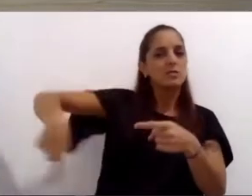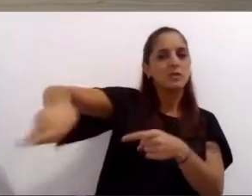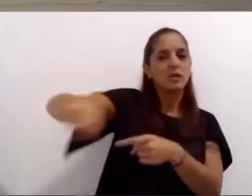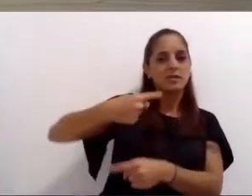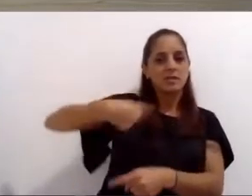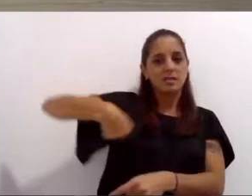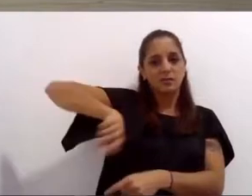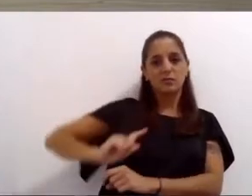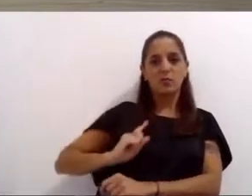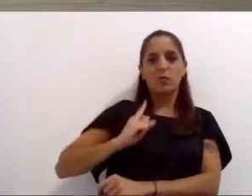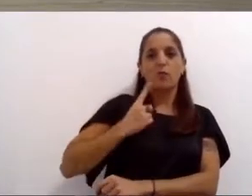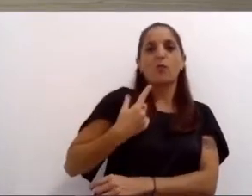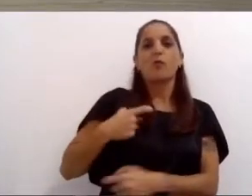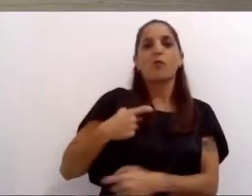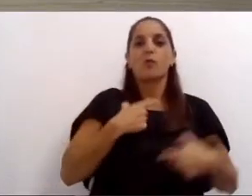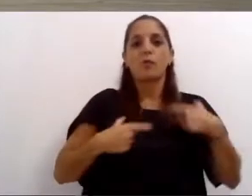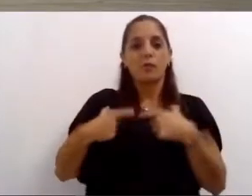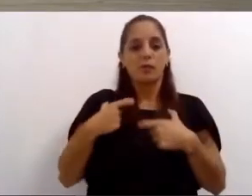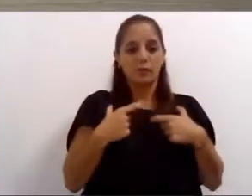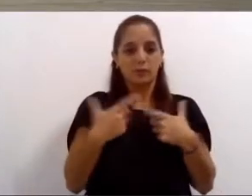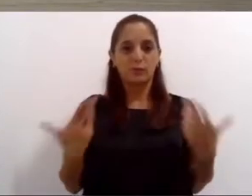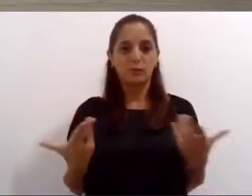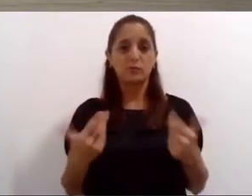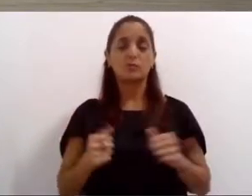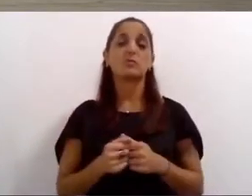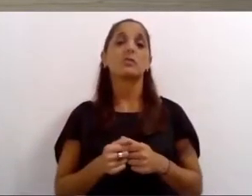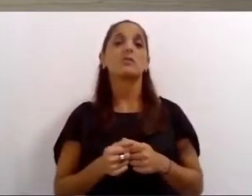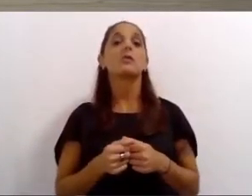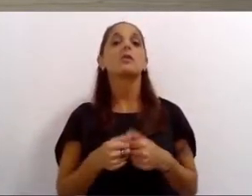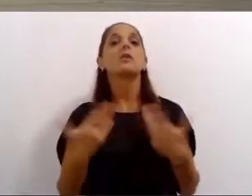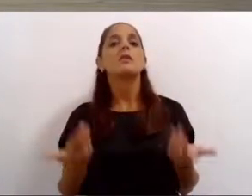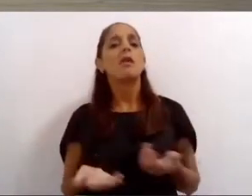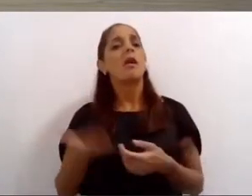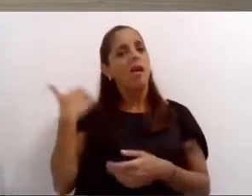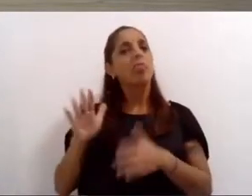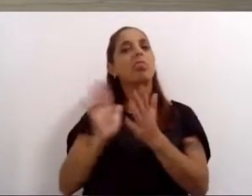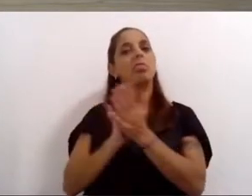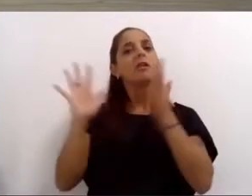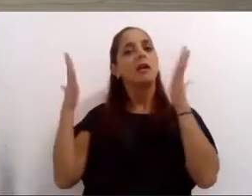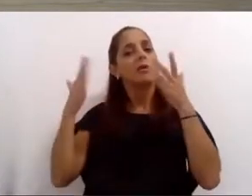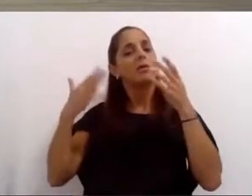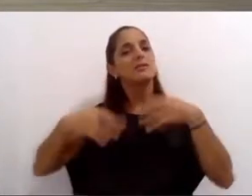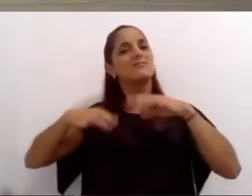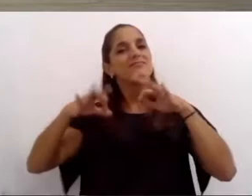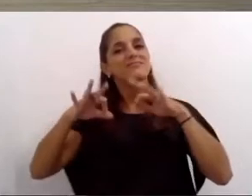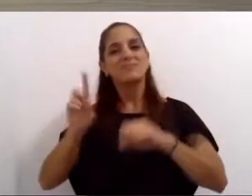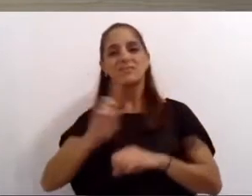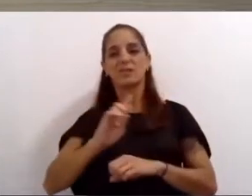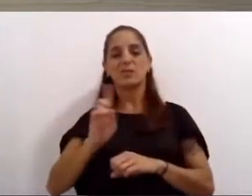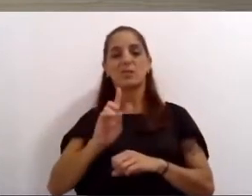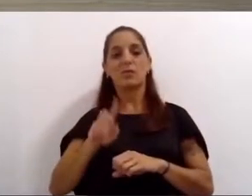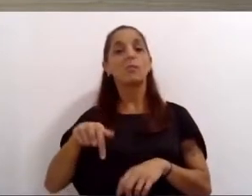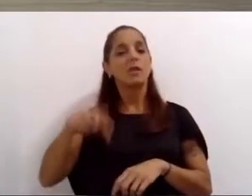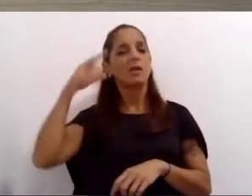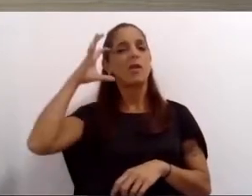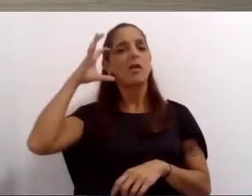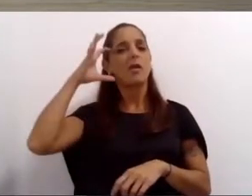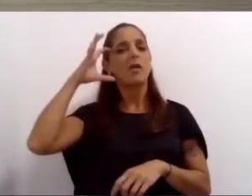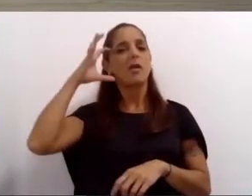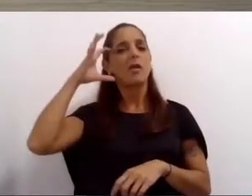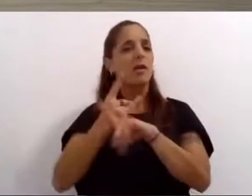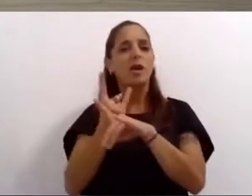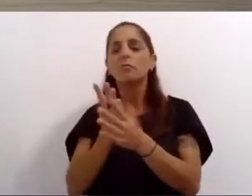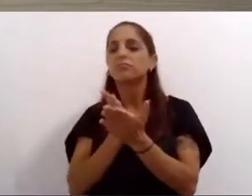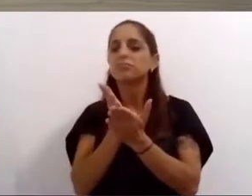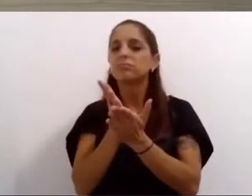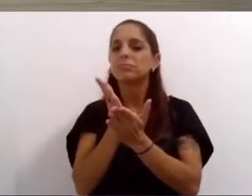Rosario. No creo que los hayamos aplaudido lo suficiente, pero sí que nunca vamos a olvidar que detrás de cada uno de